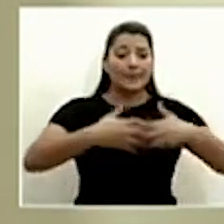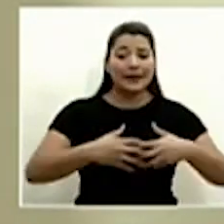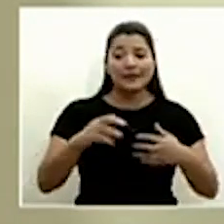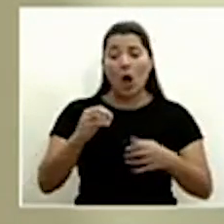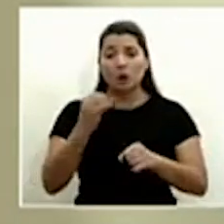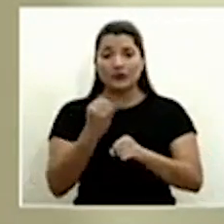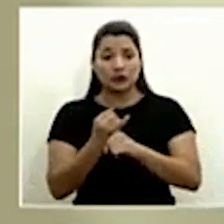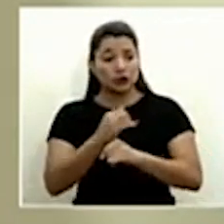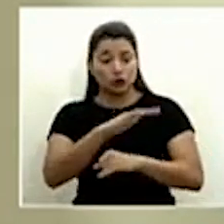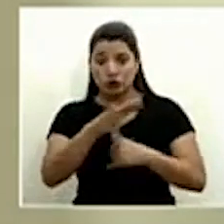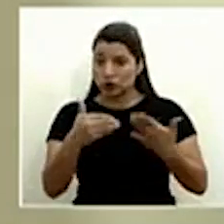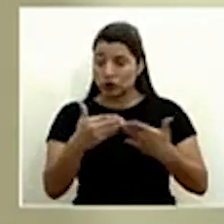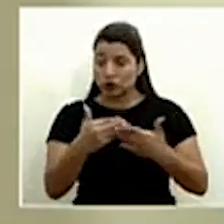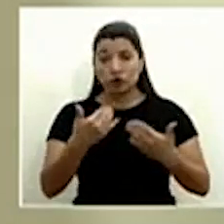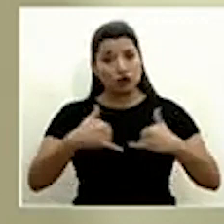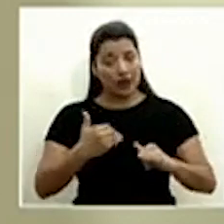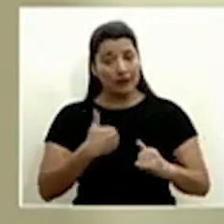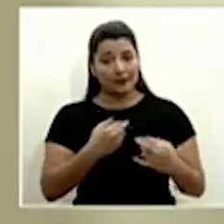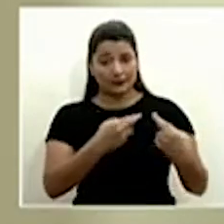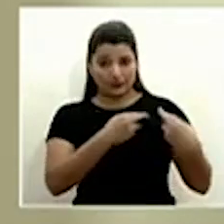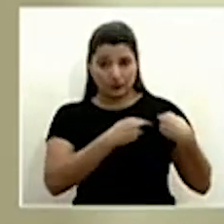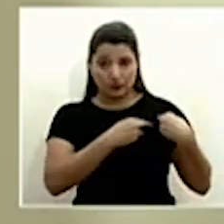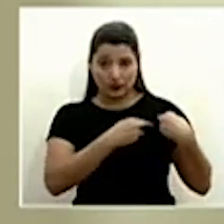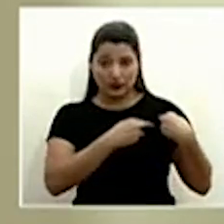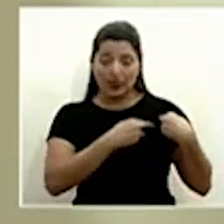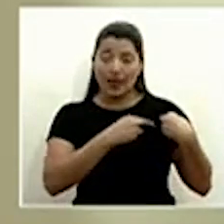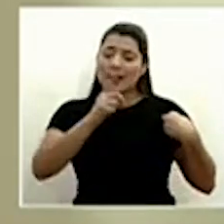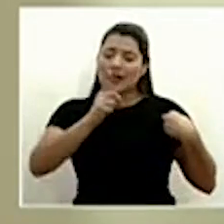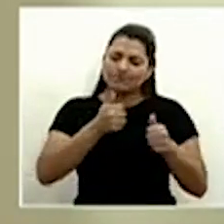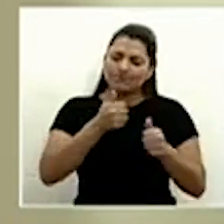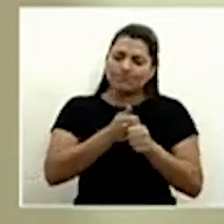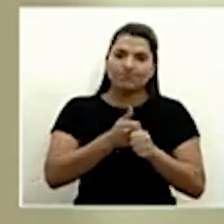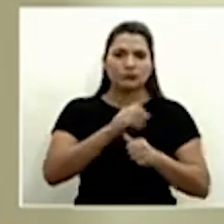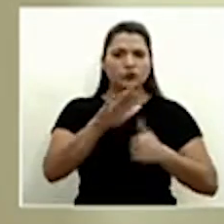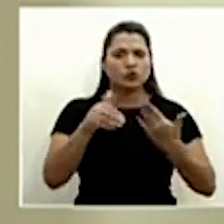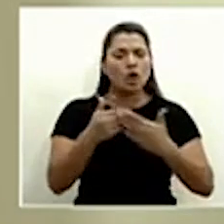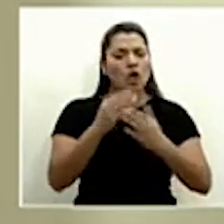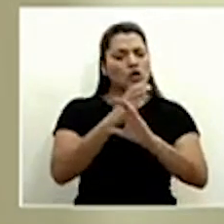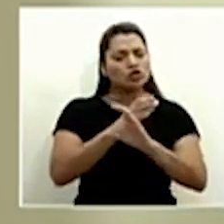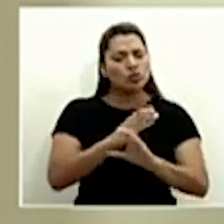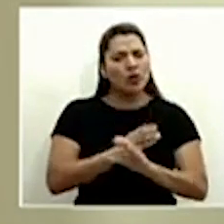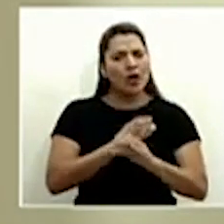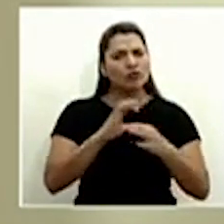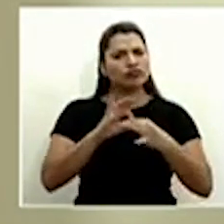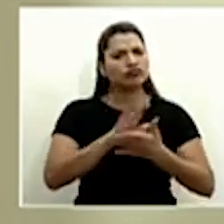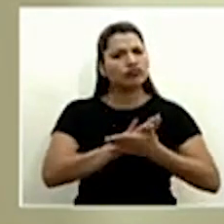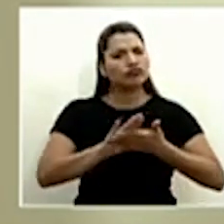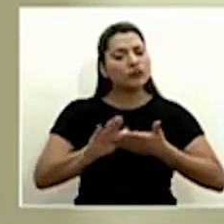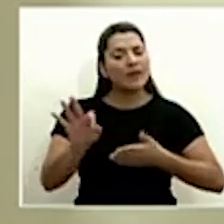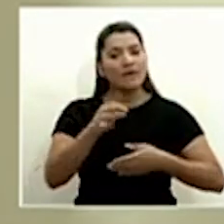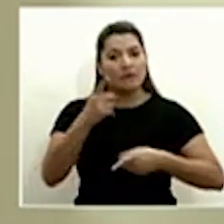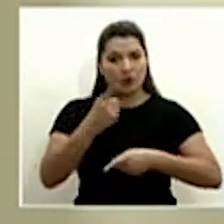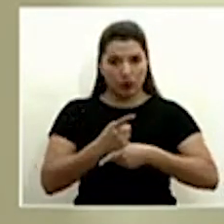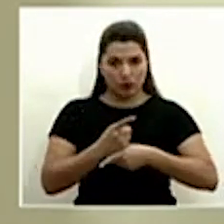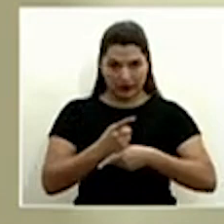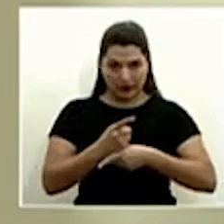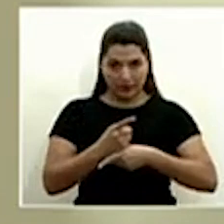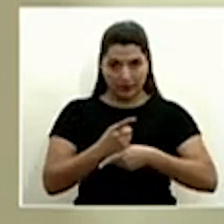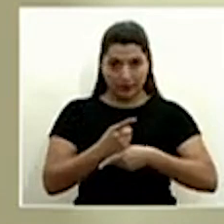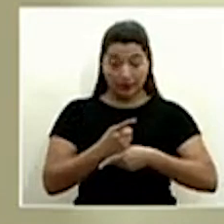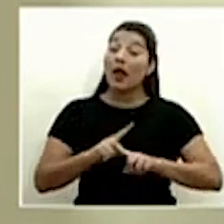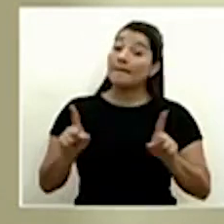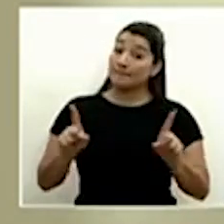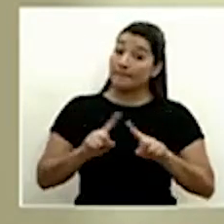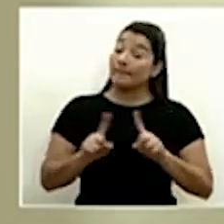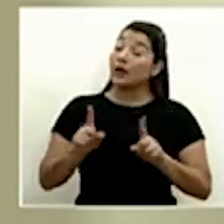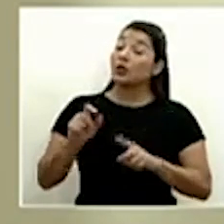institución, en que apliquemos los protocolos de la forma correcta. Pero sí, es